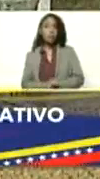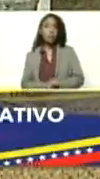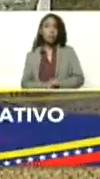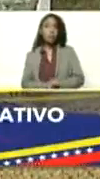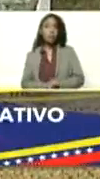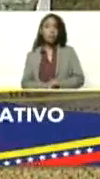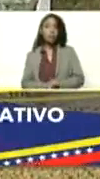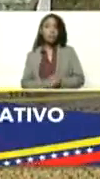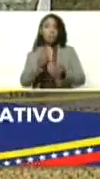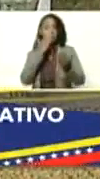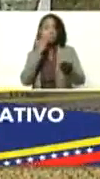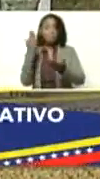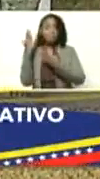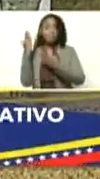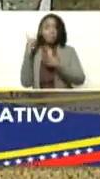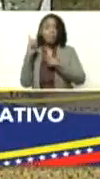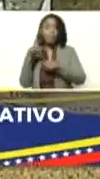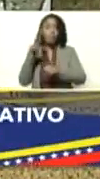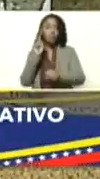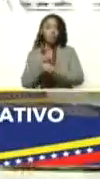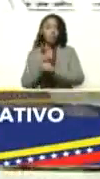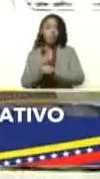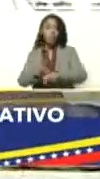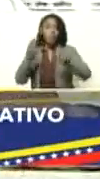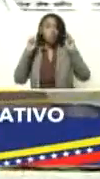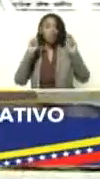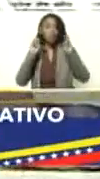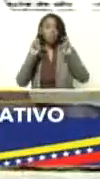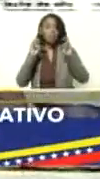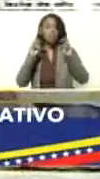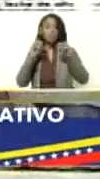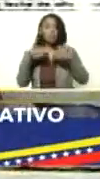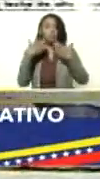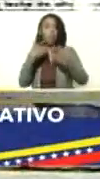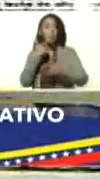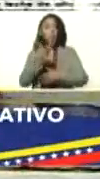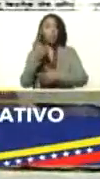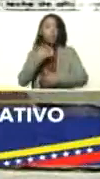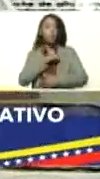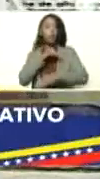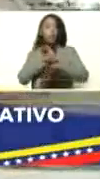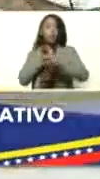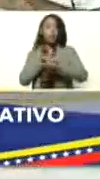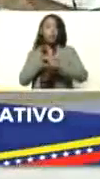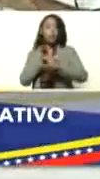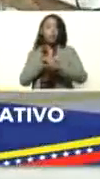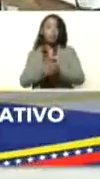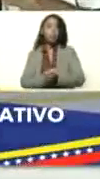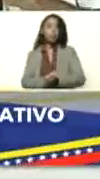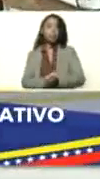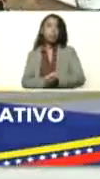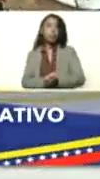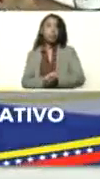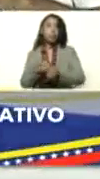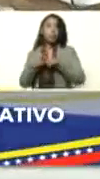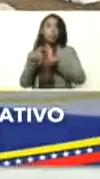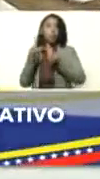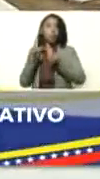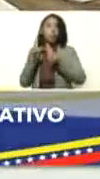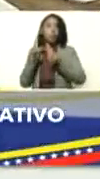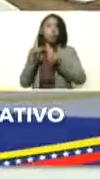indiscutiblemente que este es uno de los sectores tal como lo había indicado nuestro ministro castro sotelo y los otros